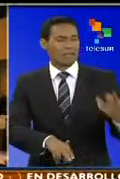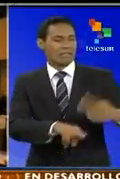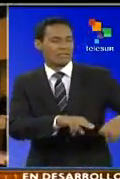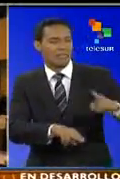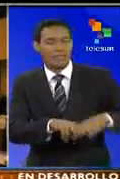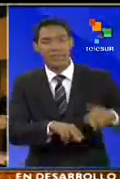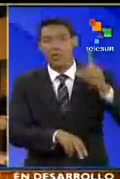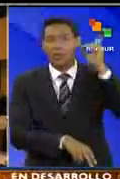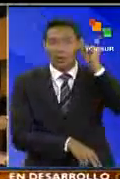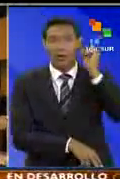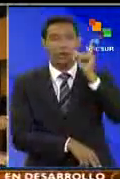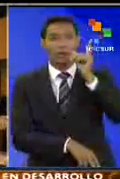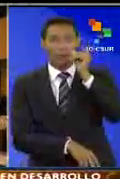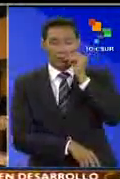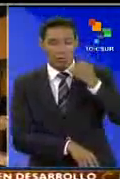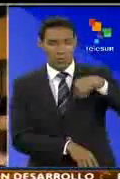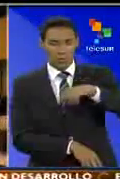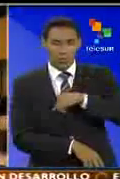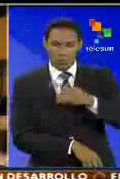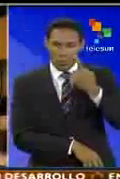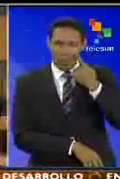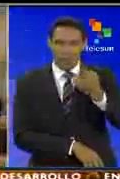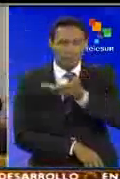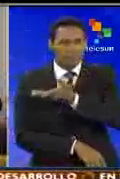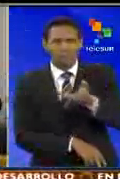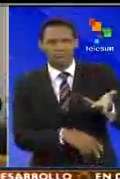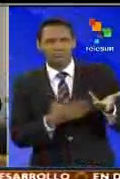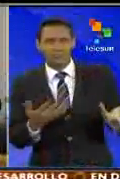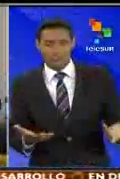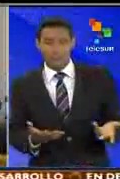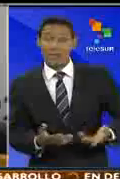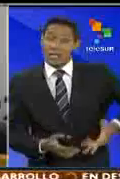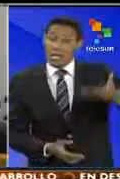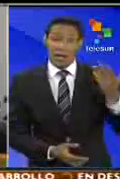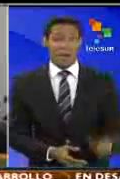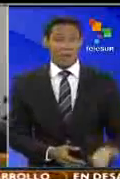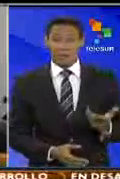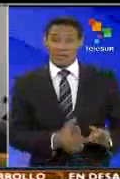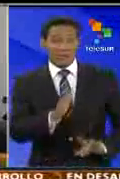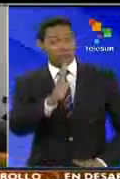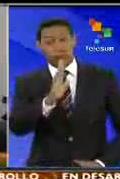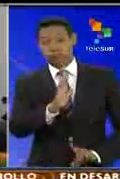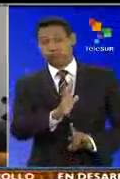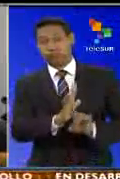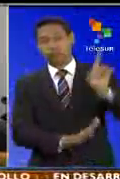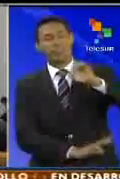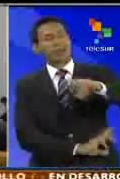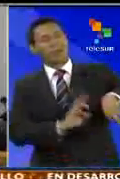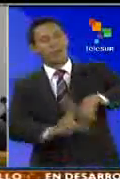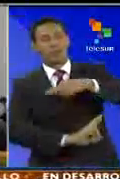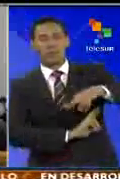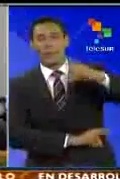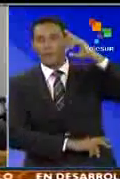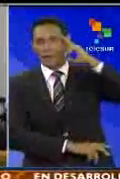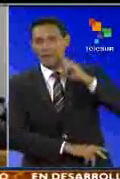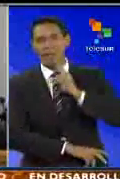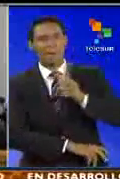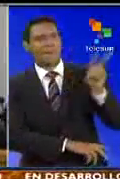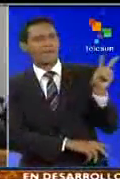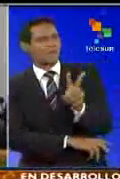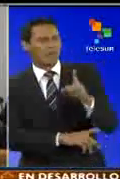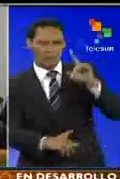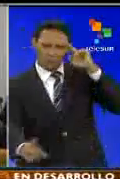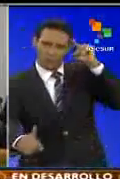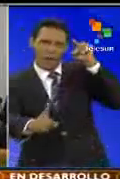niñas, y principalmente hemos podido dar cuenta del importante avance que tiene la revolución bolivariana en cuanto a las